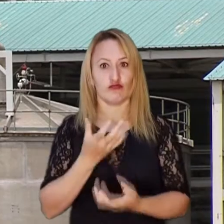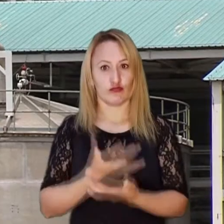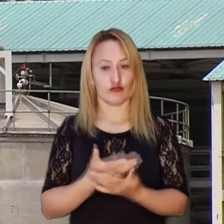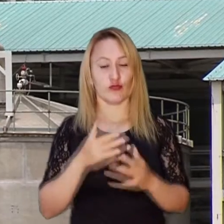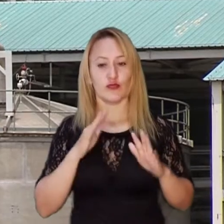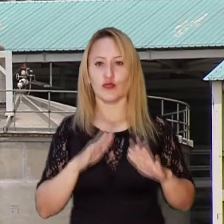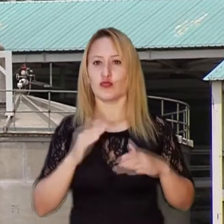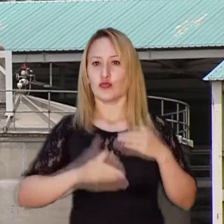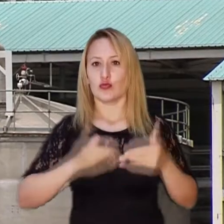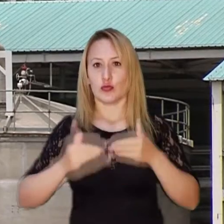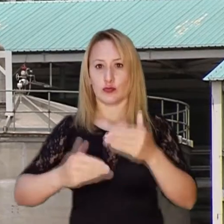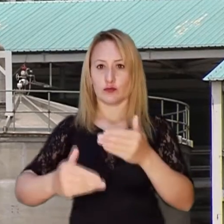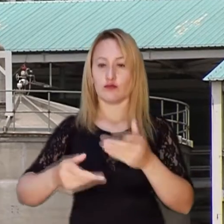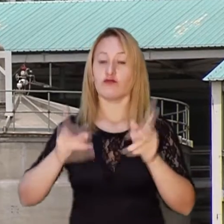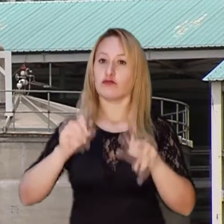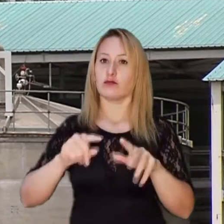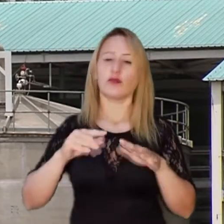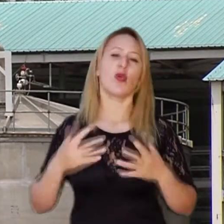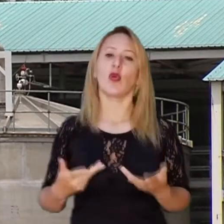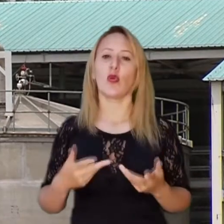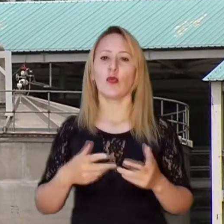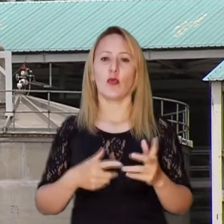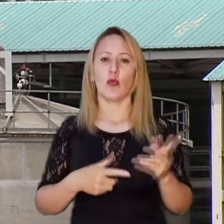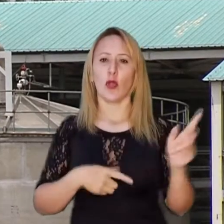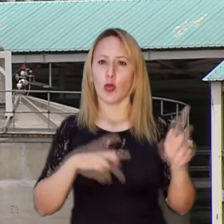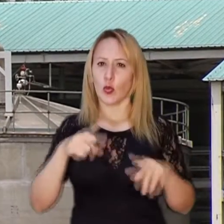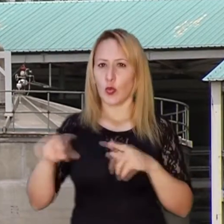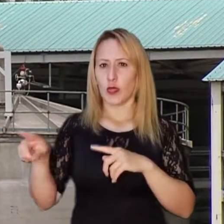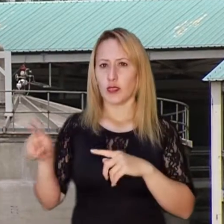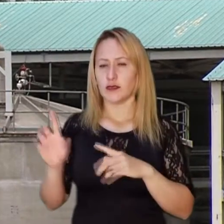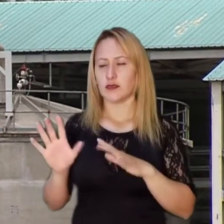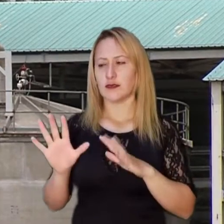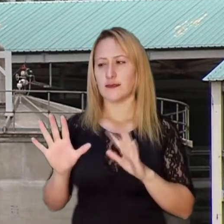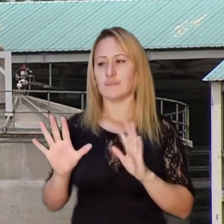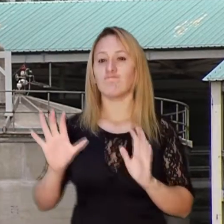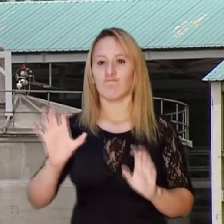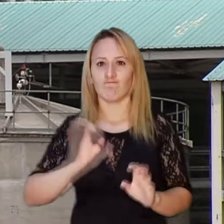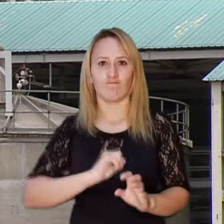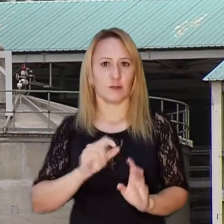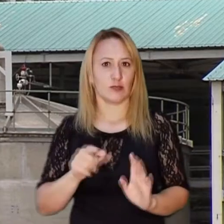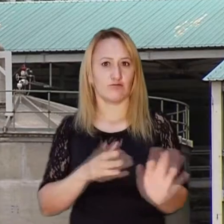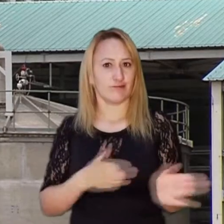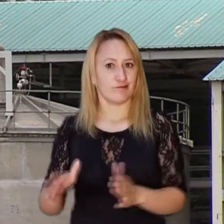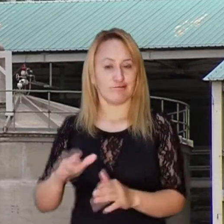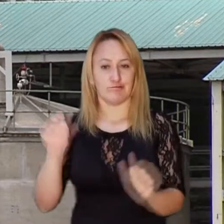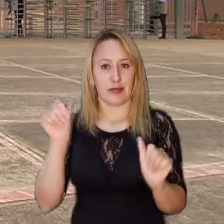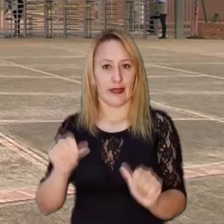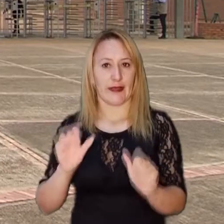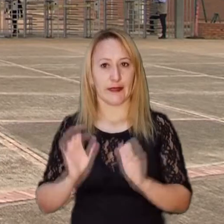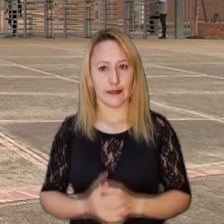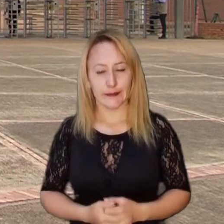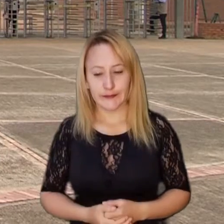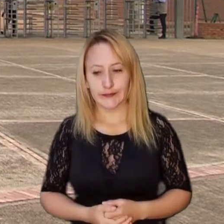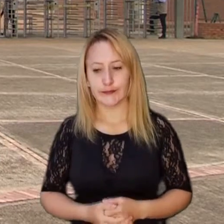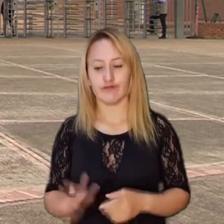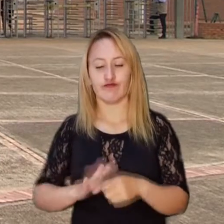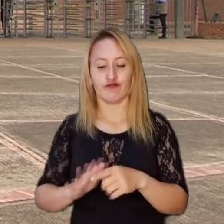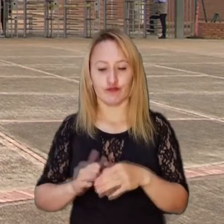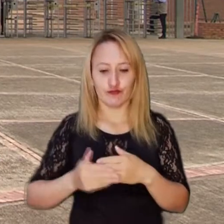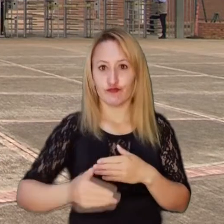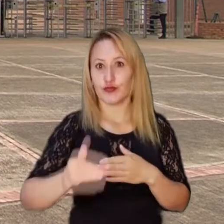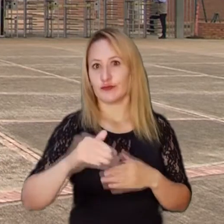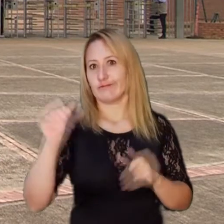haber estructurado este proceso y hacer algunas tareas, digamos, desafortunadamente mal planeadas,